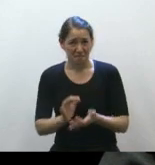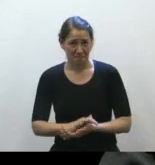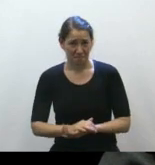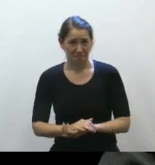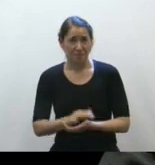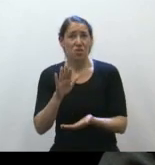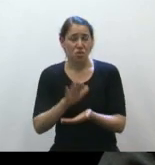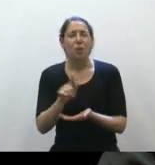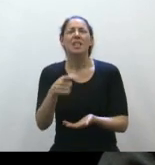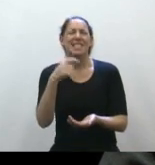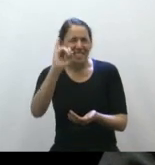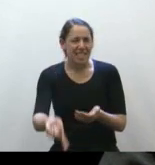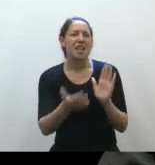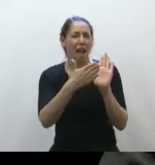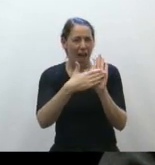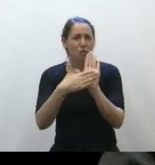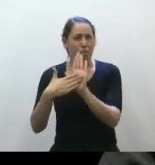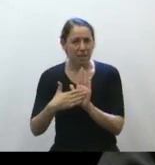Y se dice muchos argumentos.